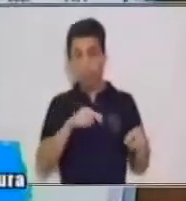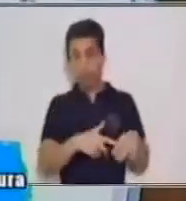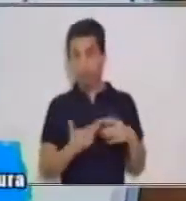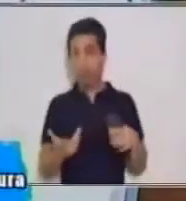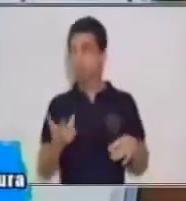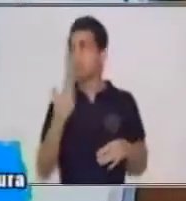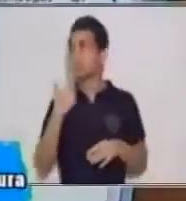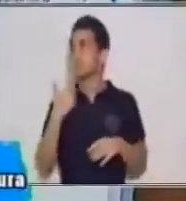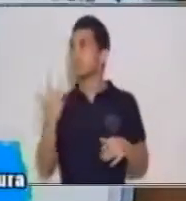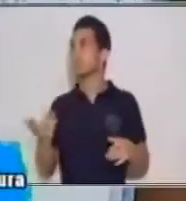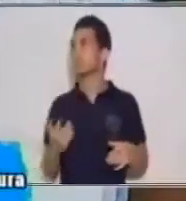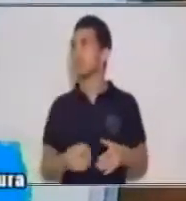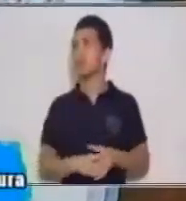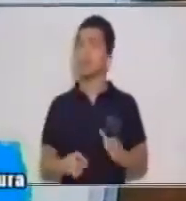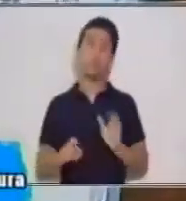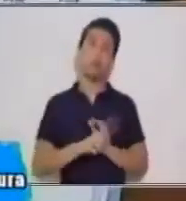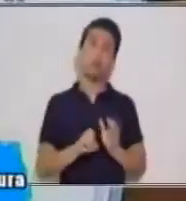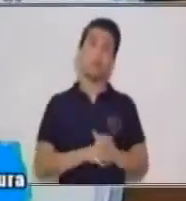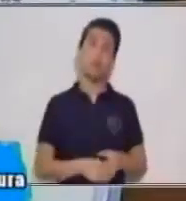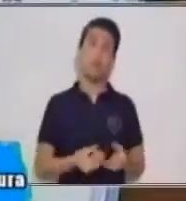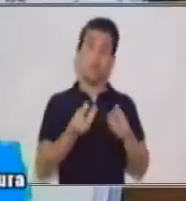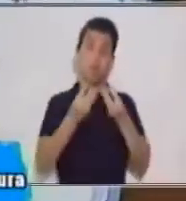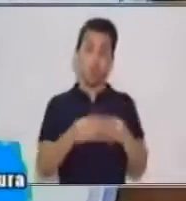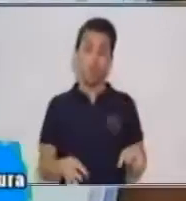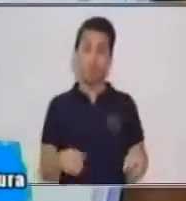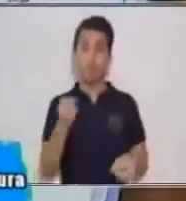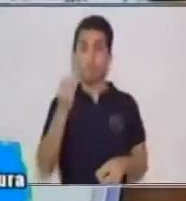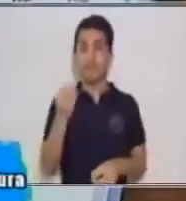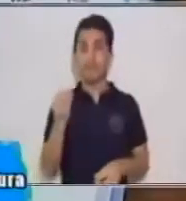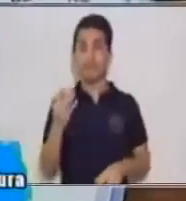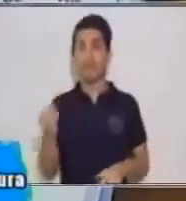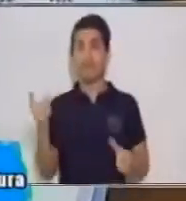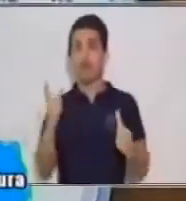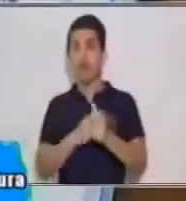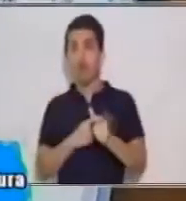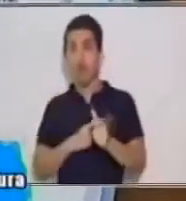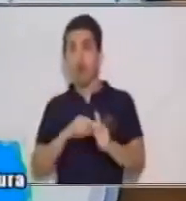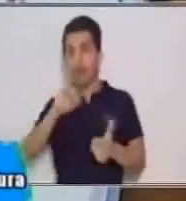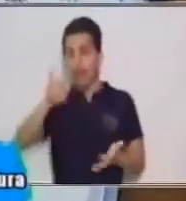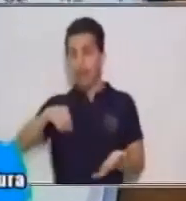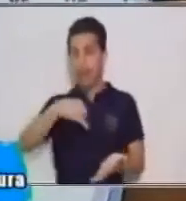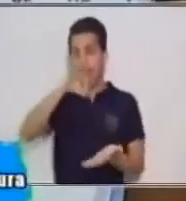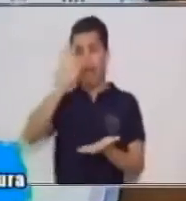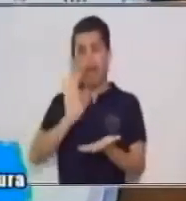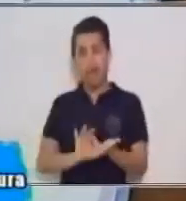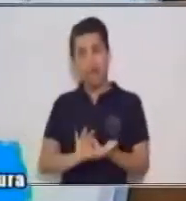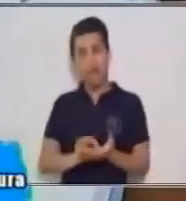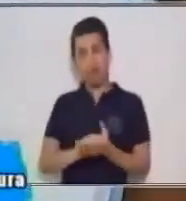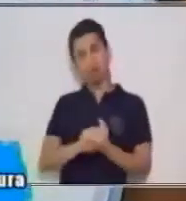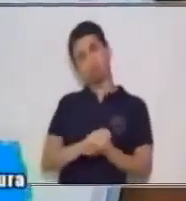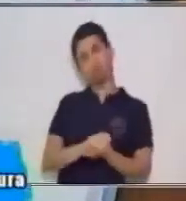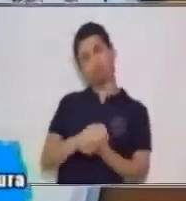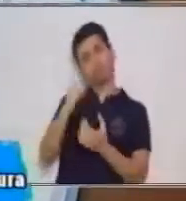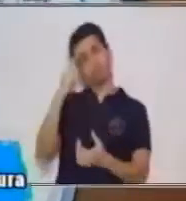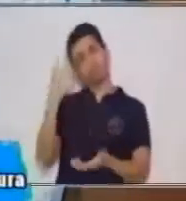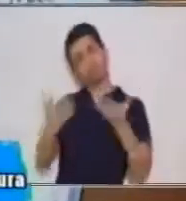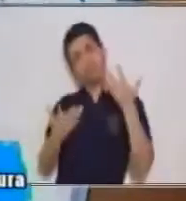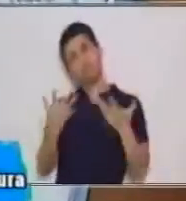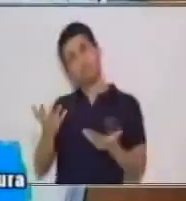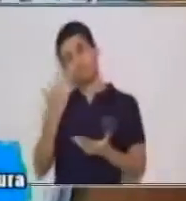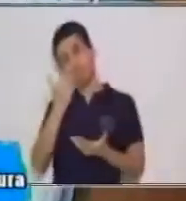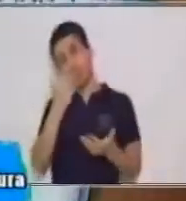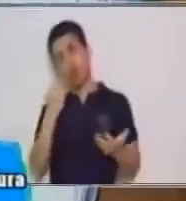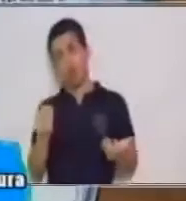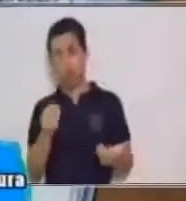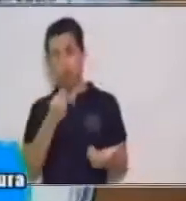Si dice huevos verdes con jamón, ¿qué título es ese? ¿De qué trata? ¿Habla de comida? ¿Habla